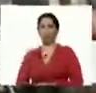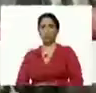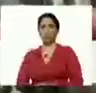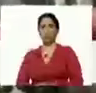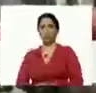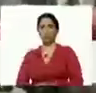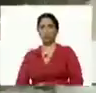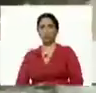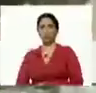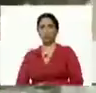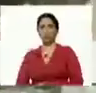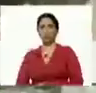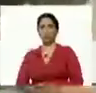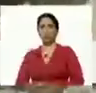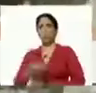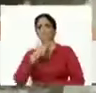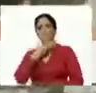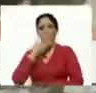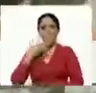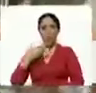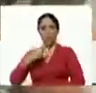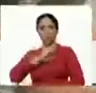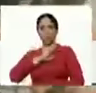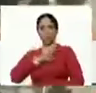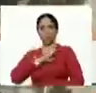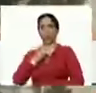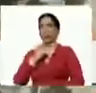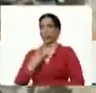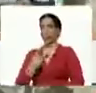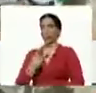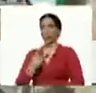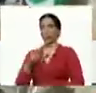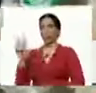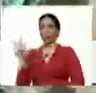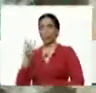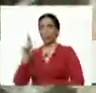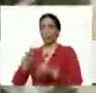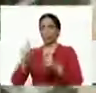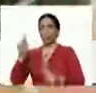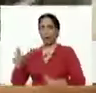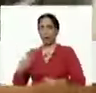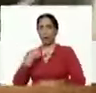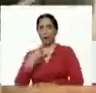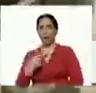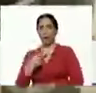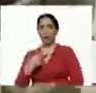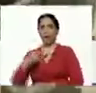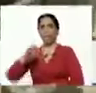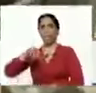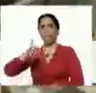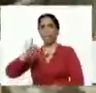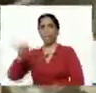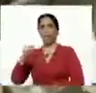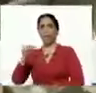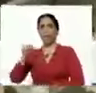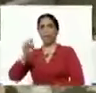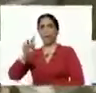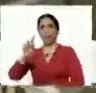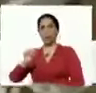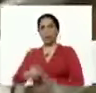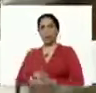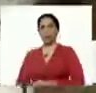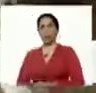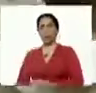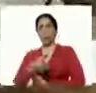y sobreponen lo mejor de sí. Lo afirmativo venezolano, diría Augusto Mijares, lo afirmativo venezolano.